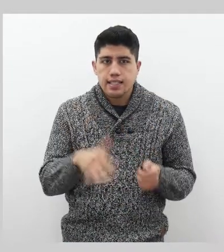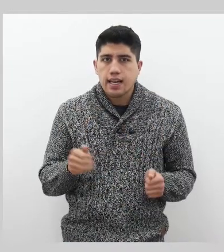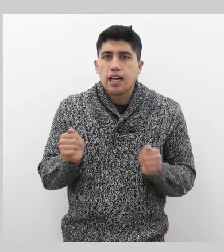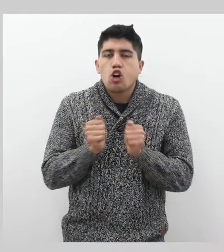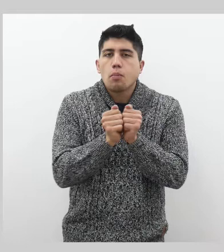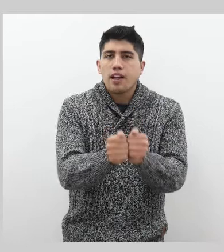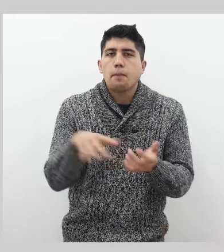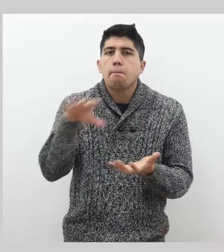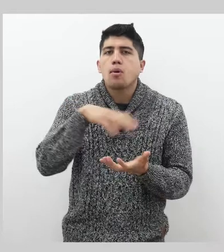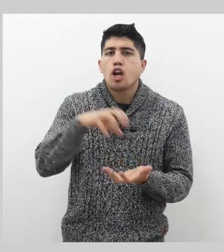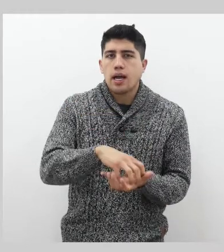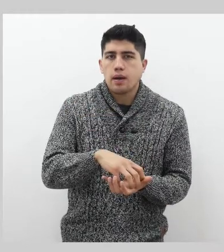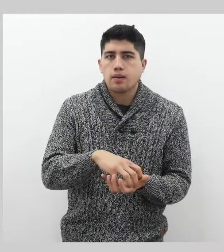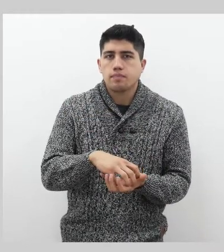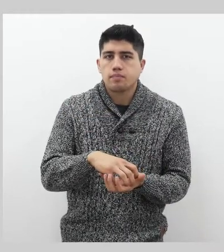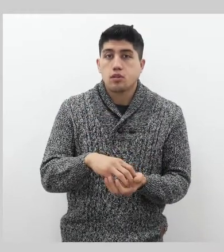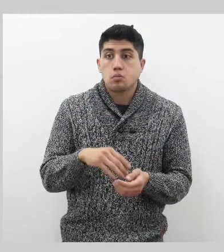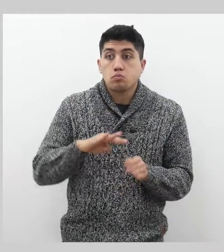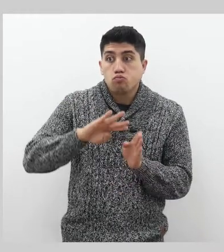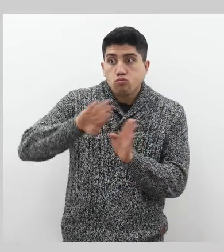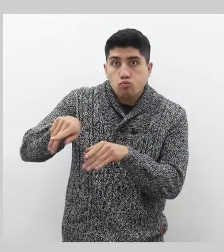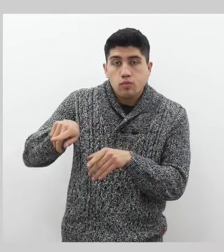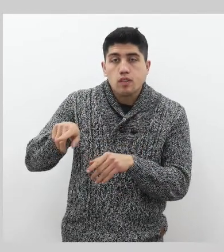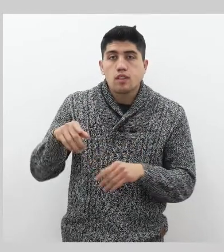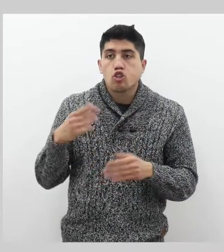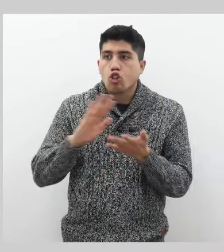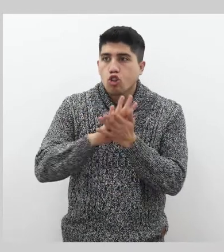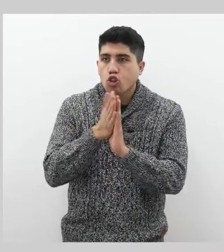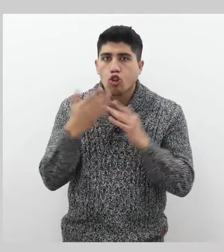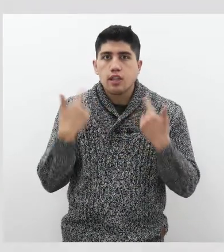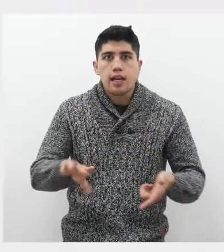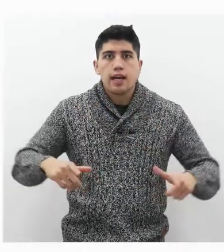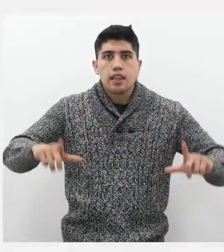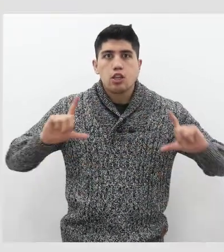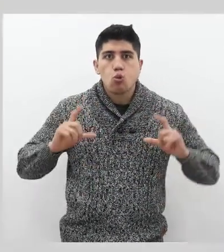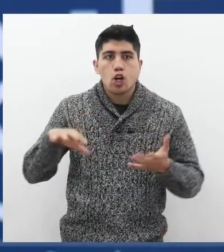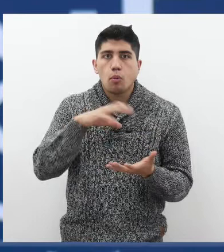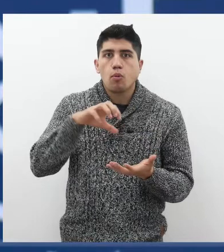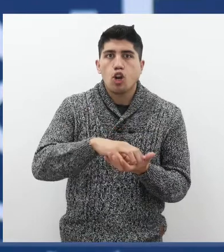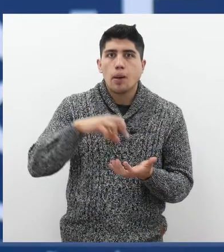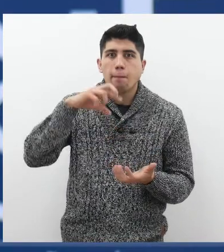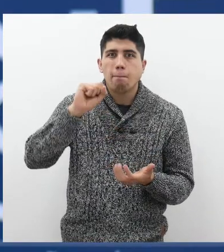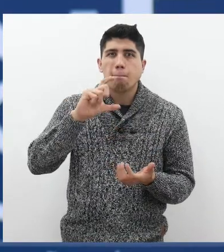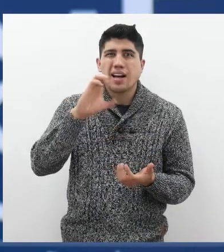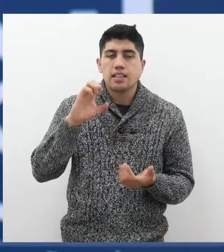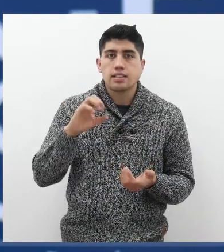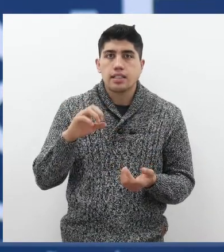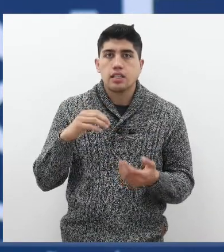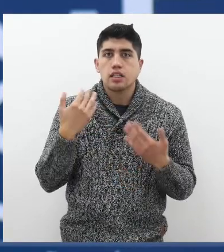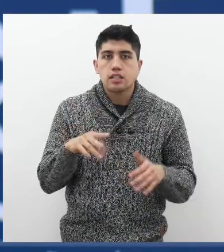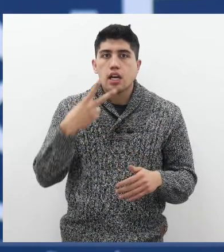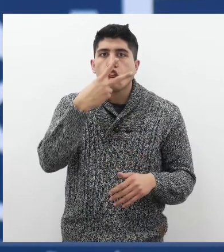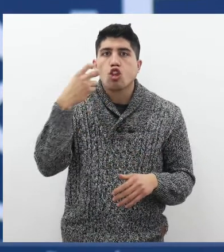que están siendo acompañados en el programa. Por su parte, de los egresados del programa PASE